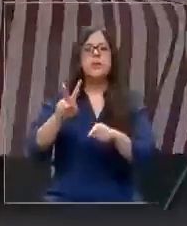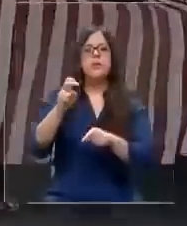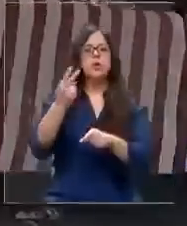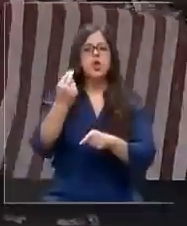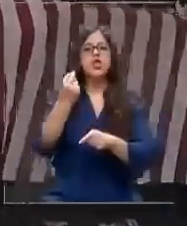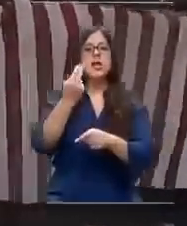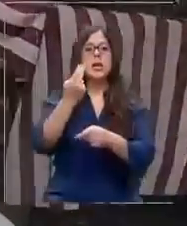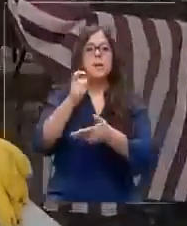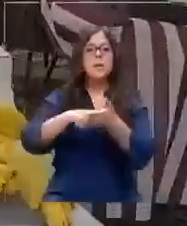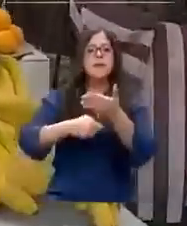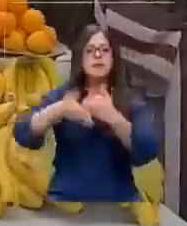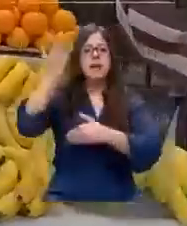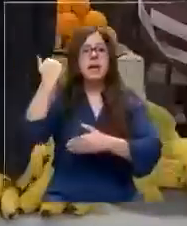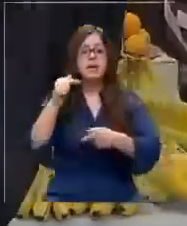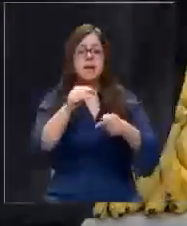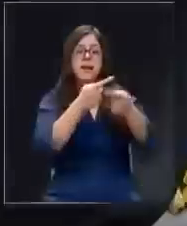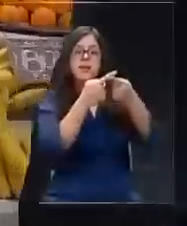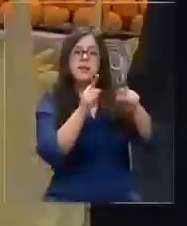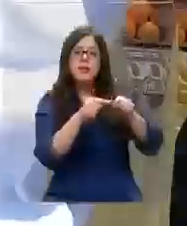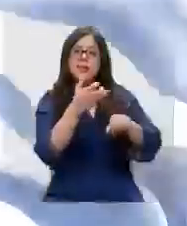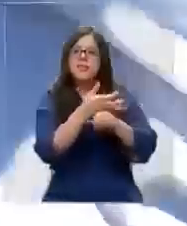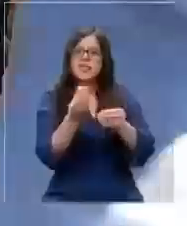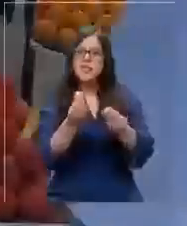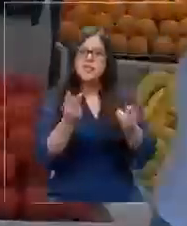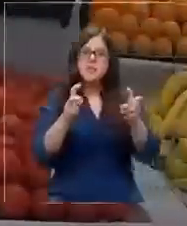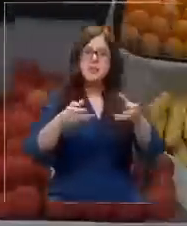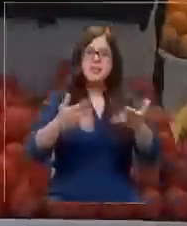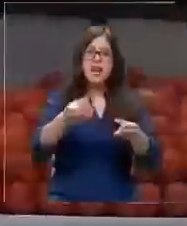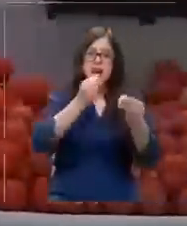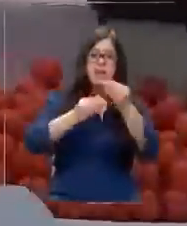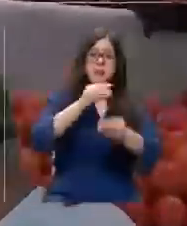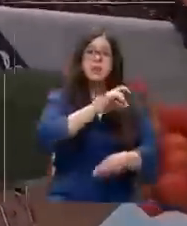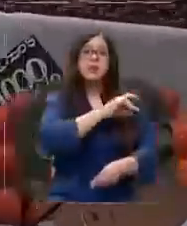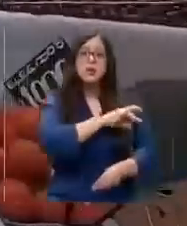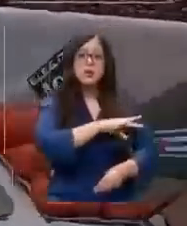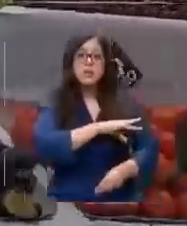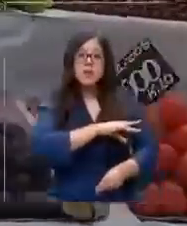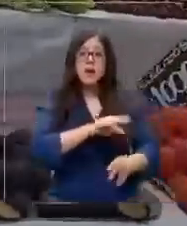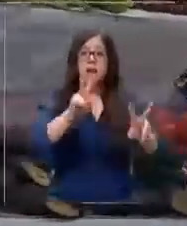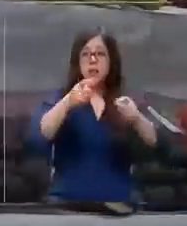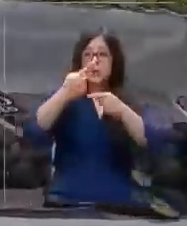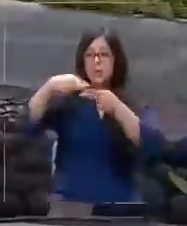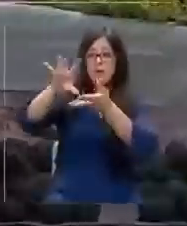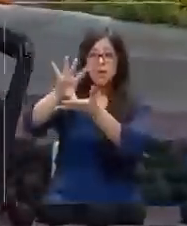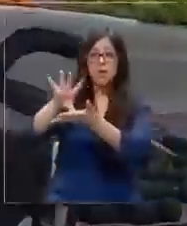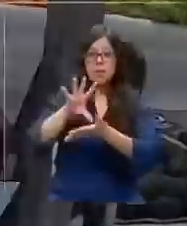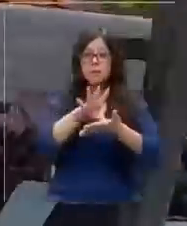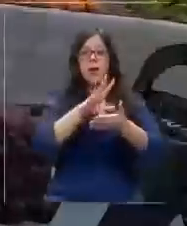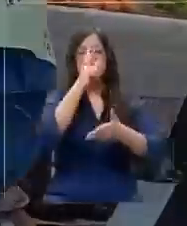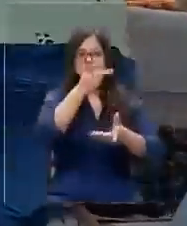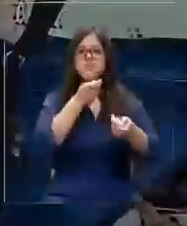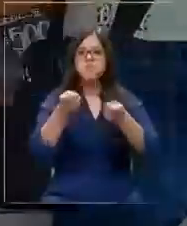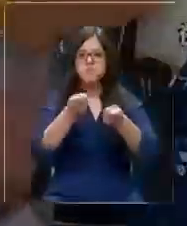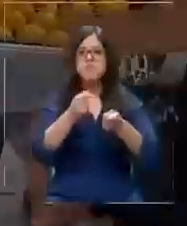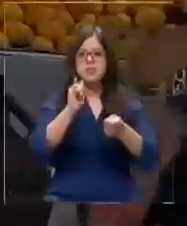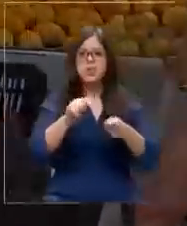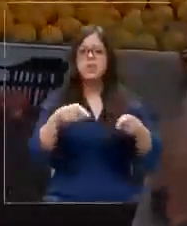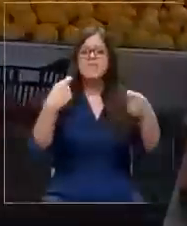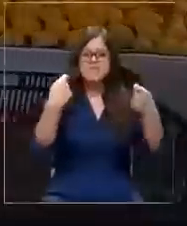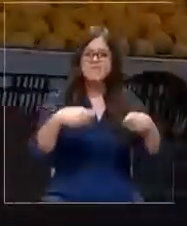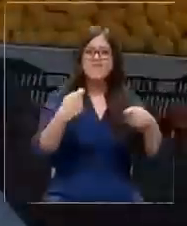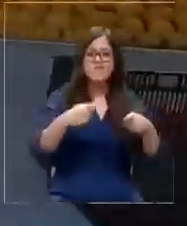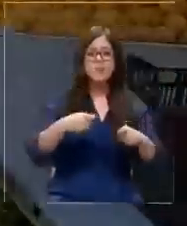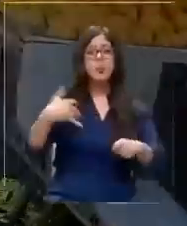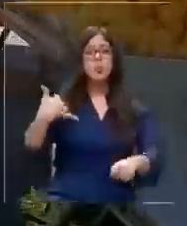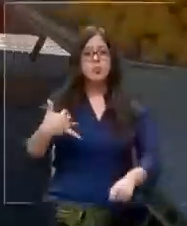anteriores. Más allá de esa diferencia, lo que pasa en la canasta de alimentos en Chile respecto de otros países es similar a un encarecimiento